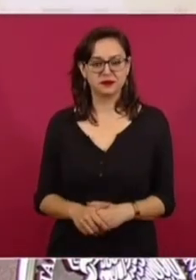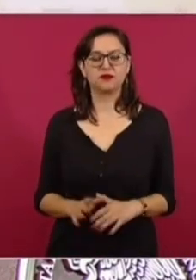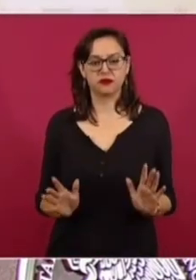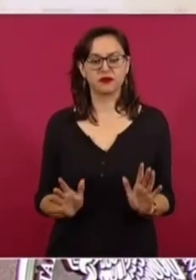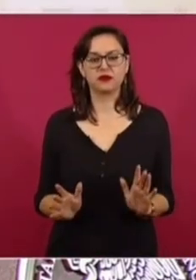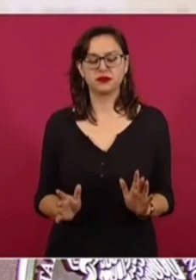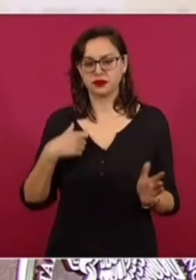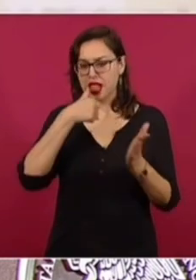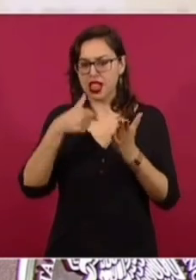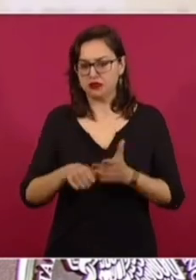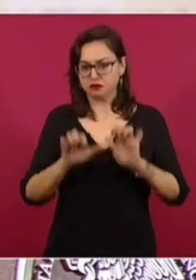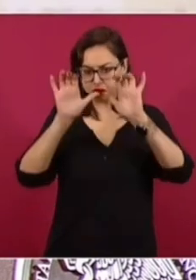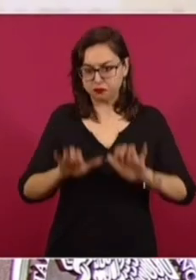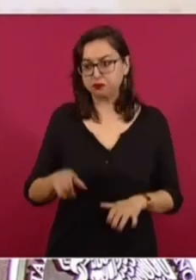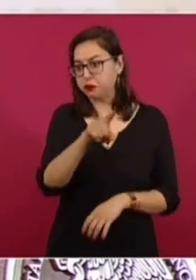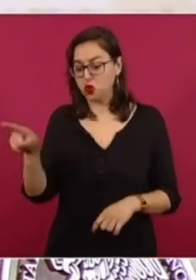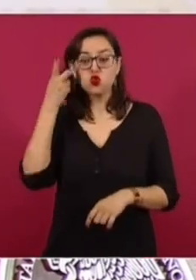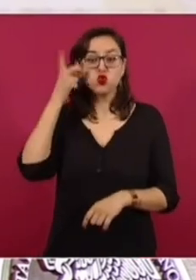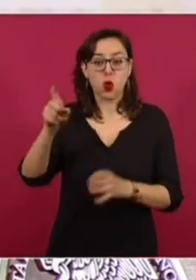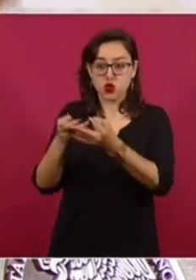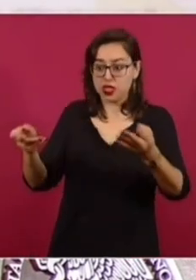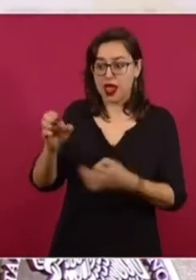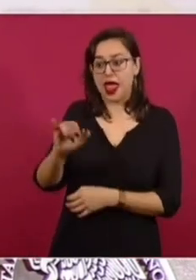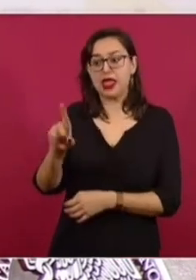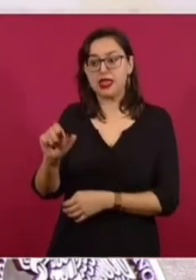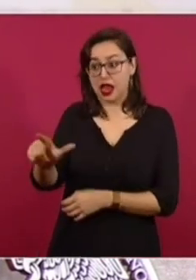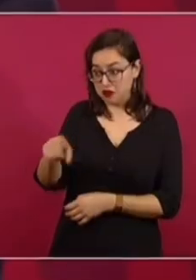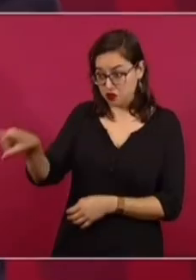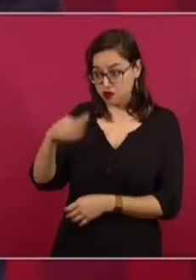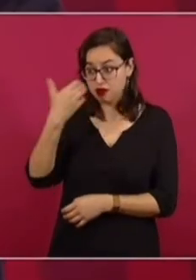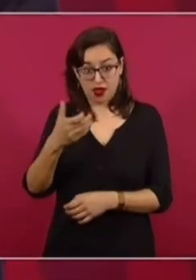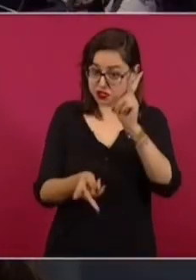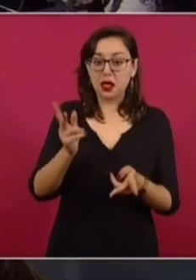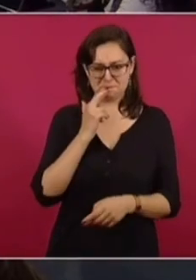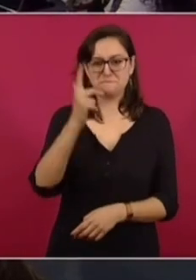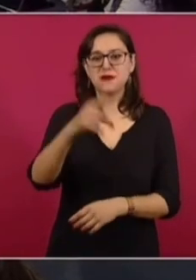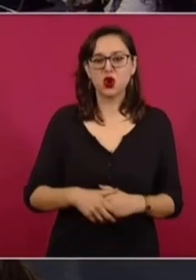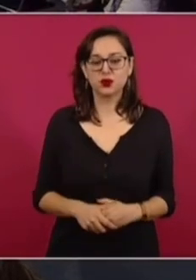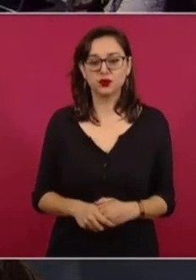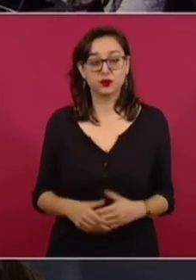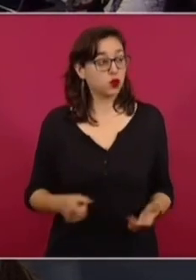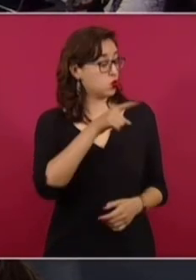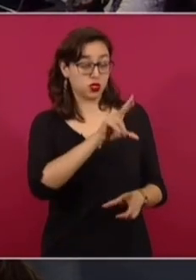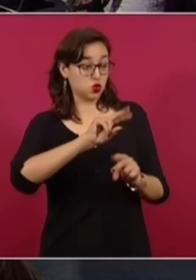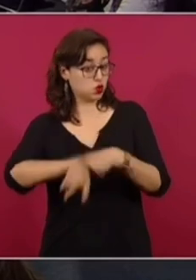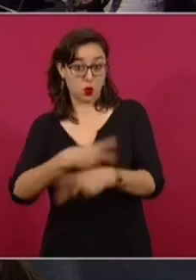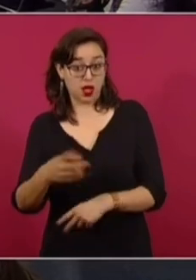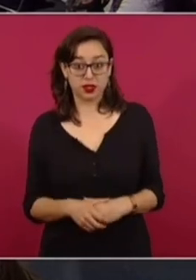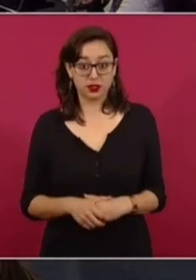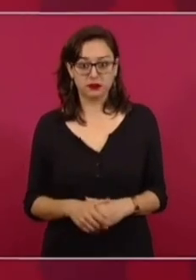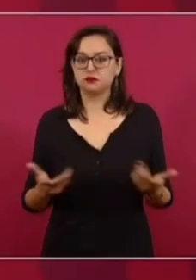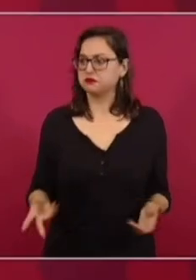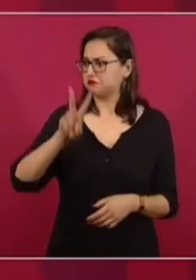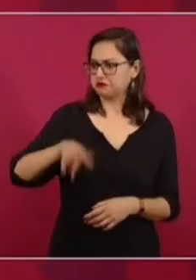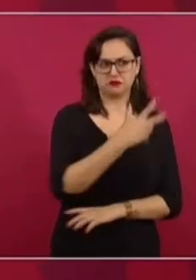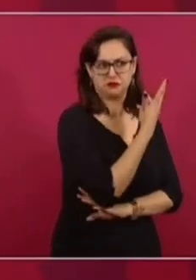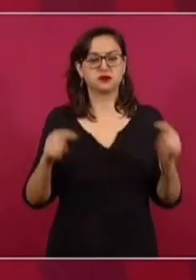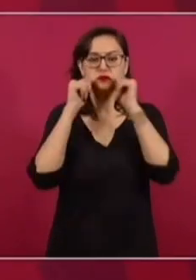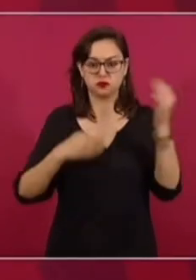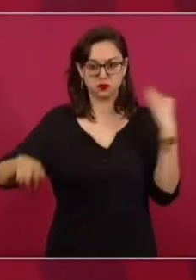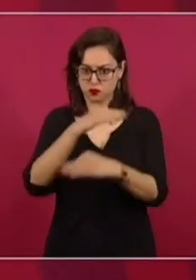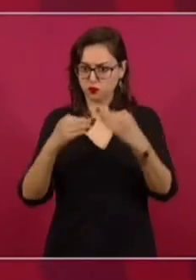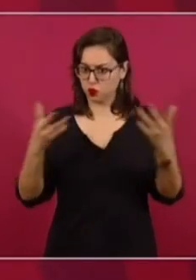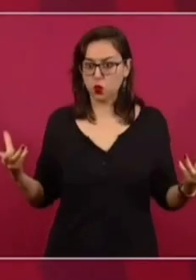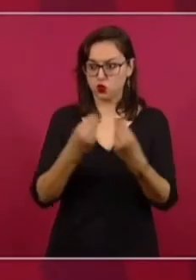Les voy a mandar una carta a ellos para ver si quieren representarme y que atiendan a los ambientalistas reales o falsos,